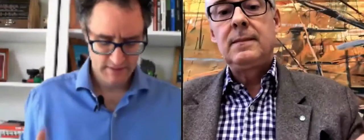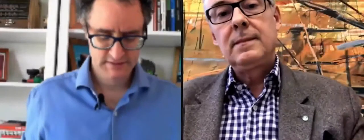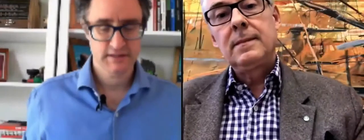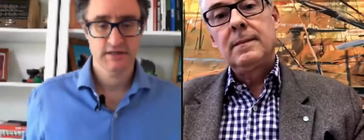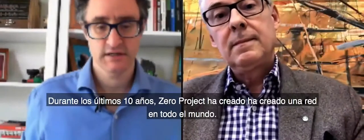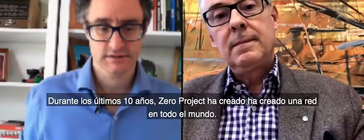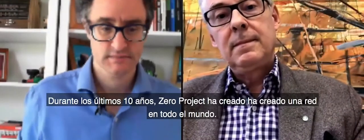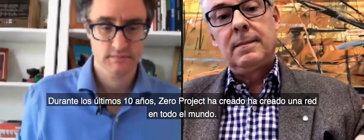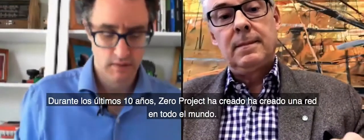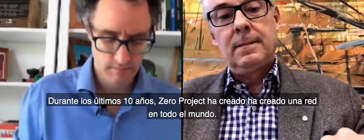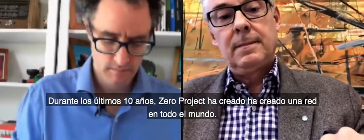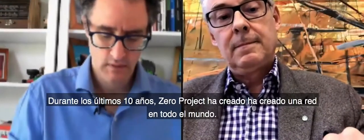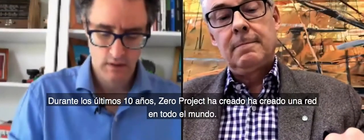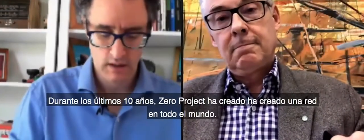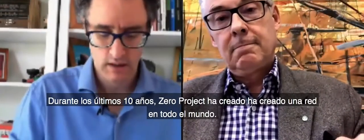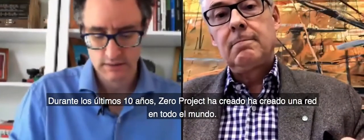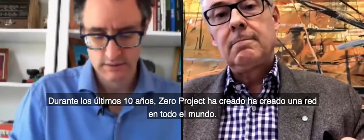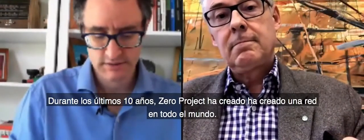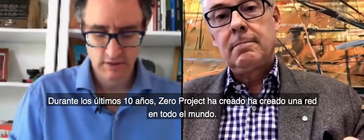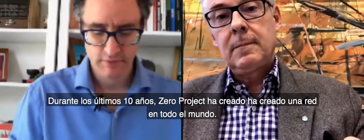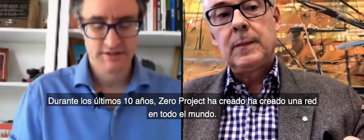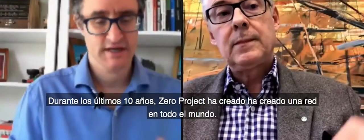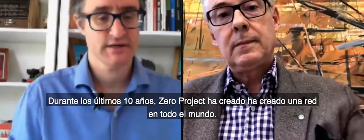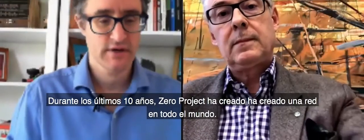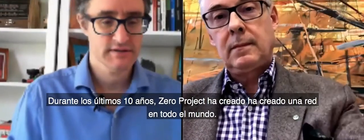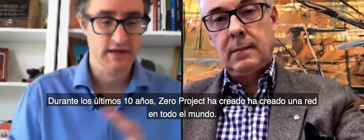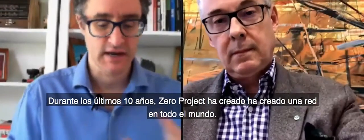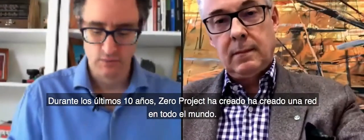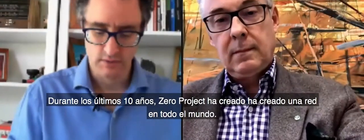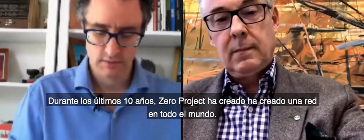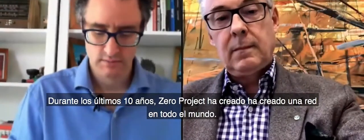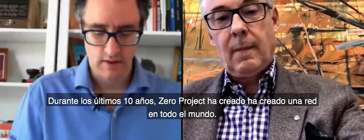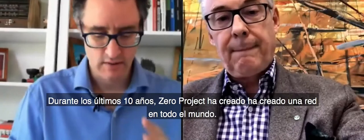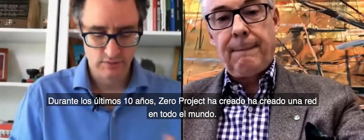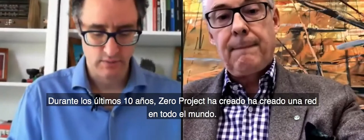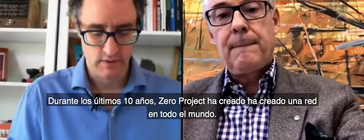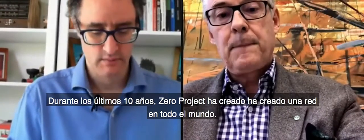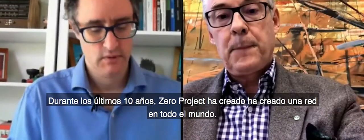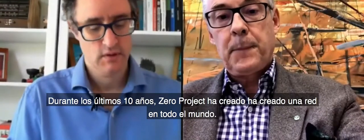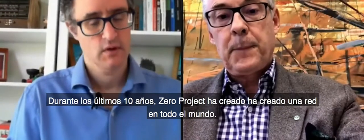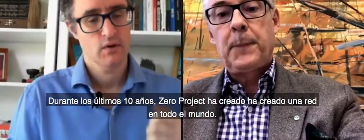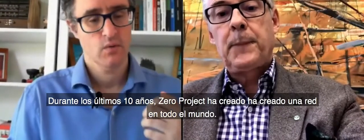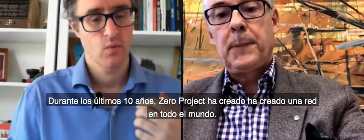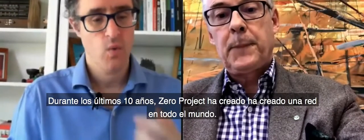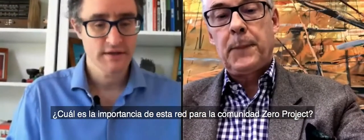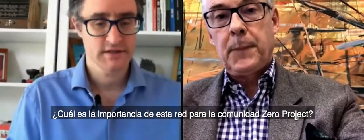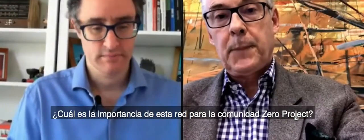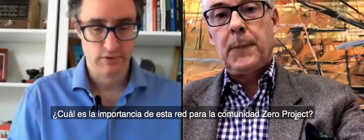So for the past 10 years, the Zero Project has created a network around the world.